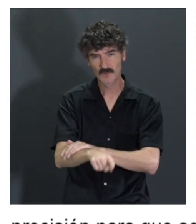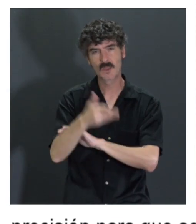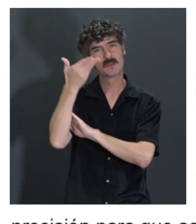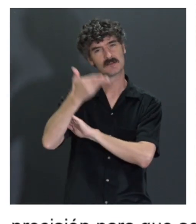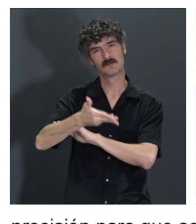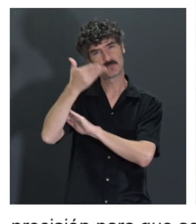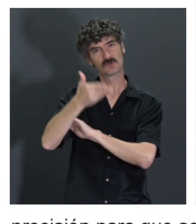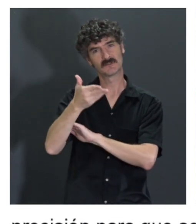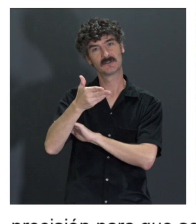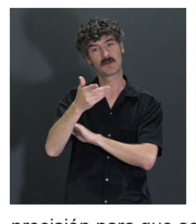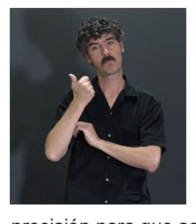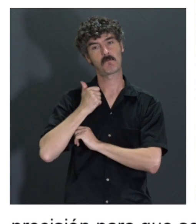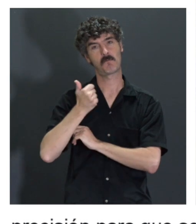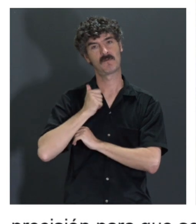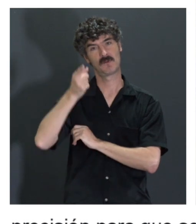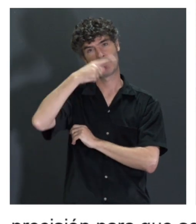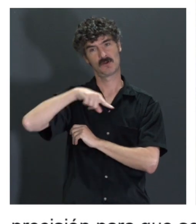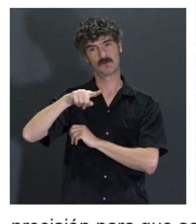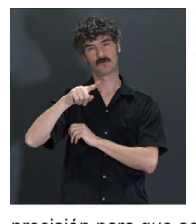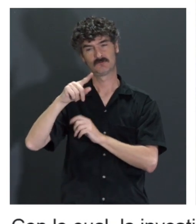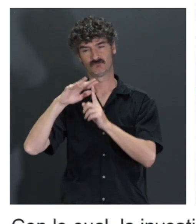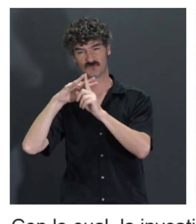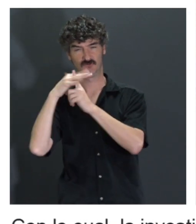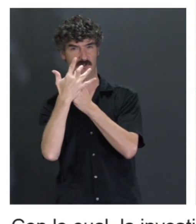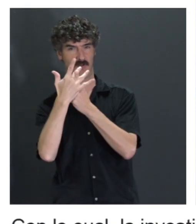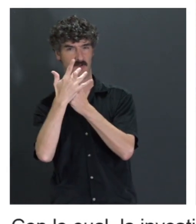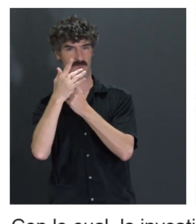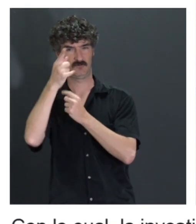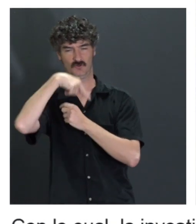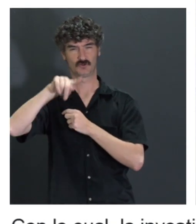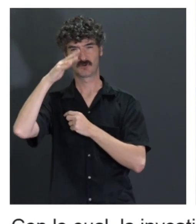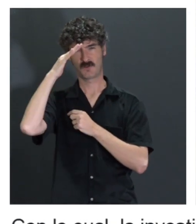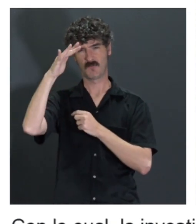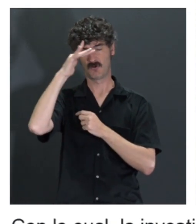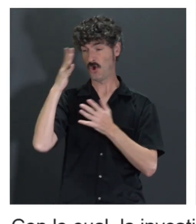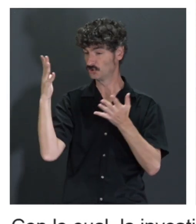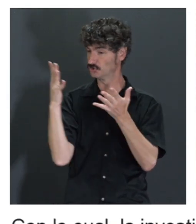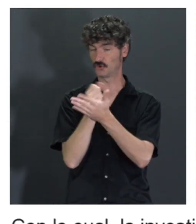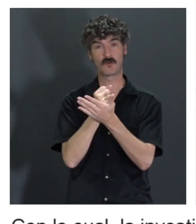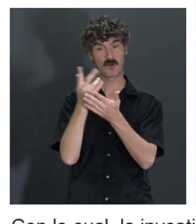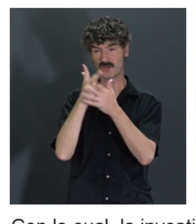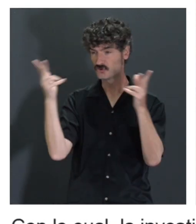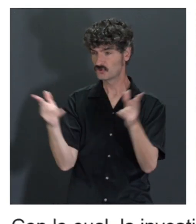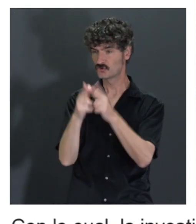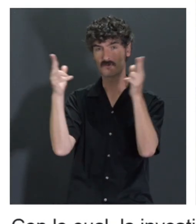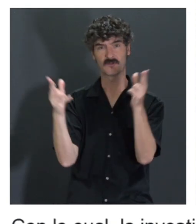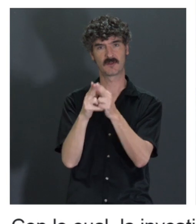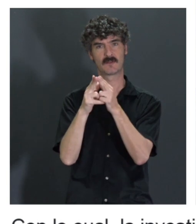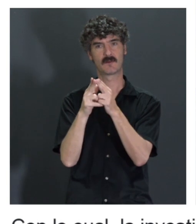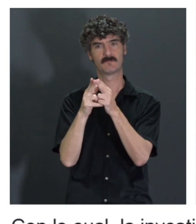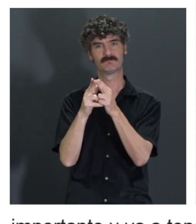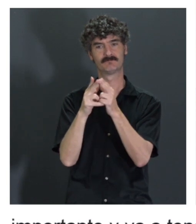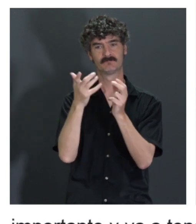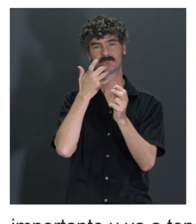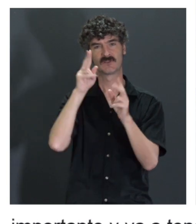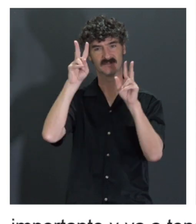importante y va a tener beneficios en otros muchos campos que todavía no imaginamos. Todos, al final, de arriba a abajo, toda la sociedad se va a ver afectada